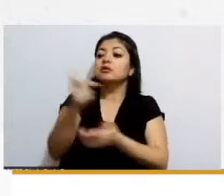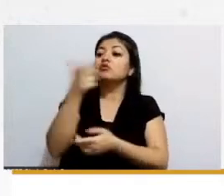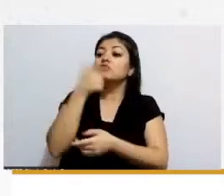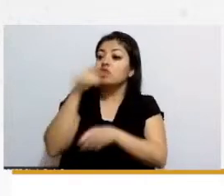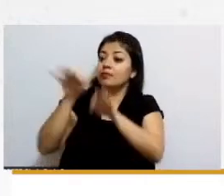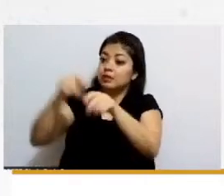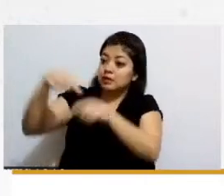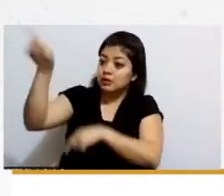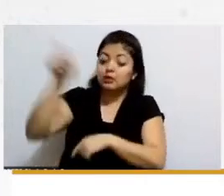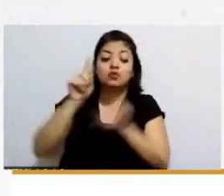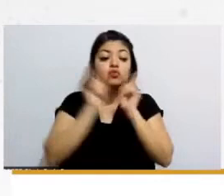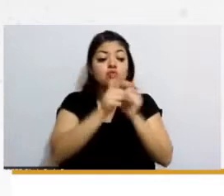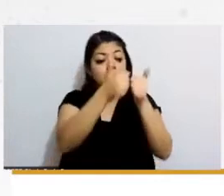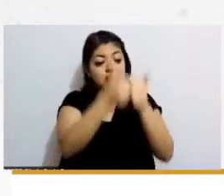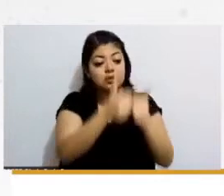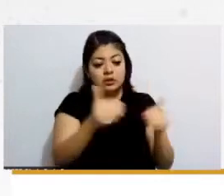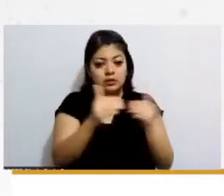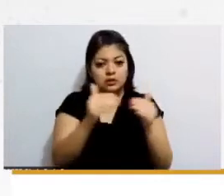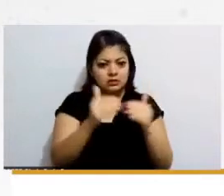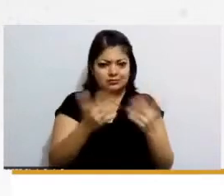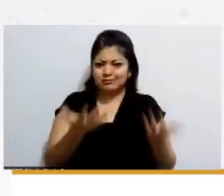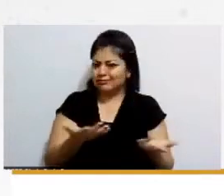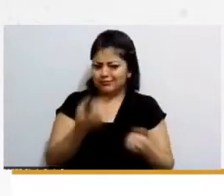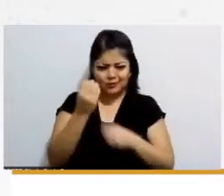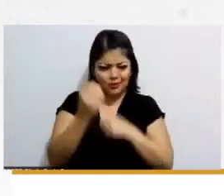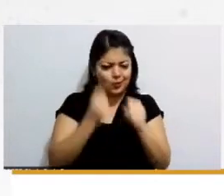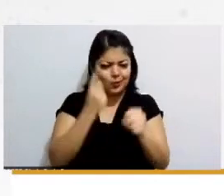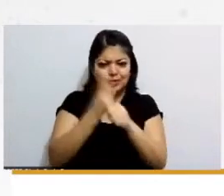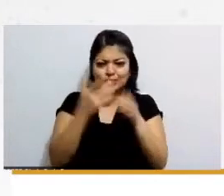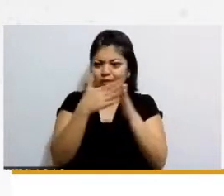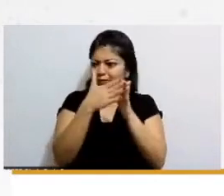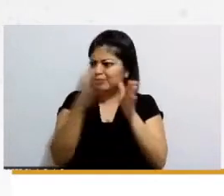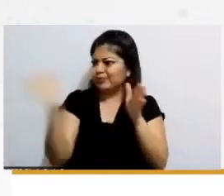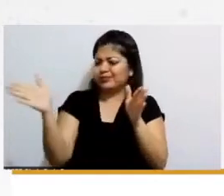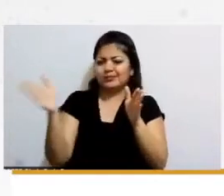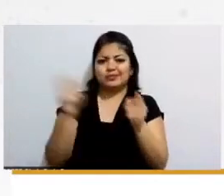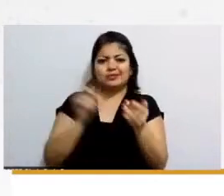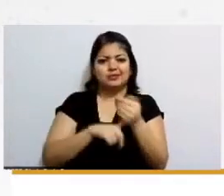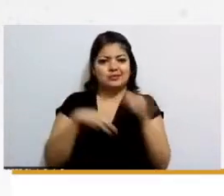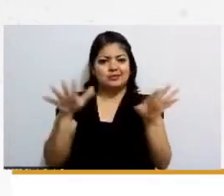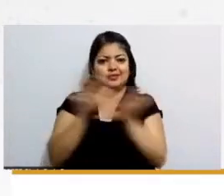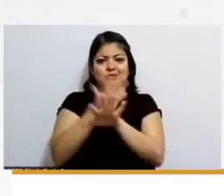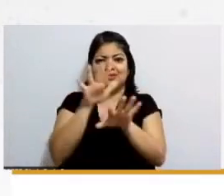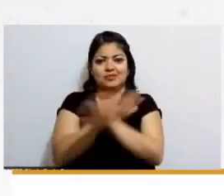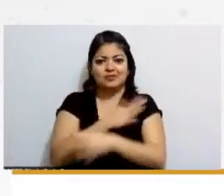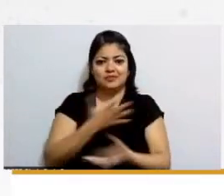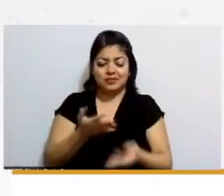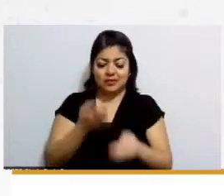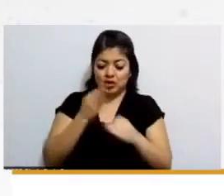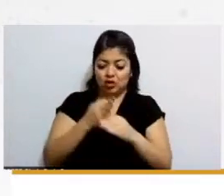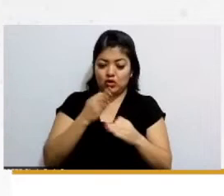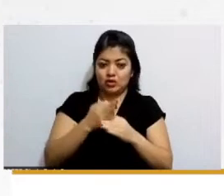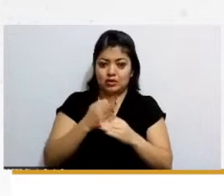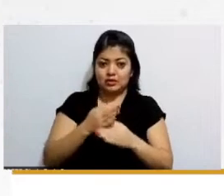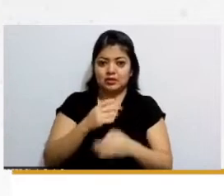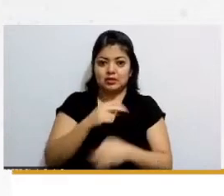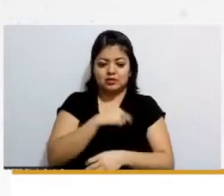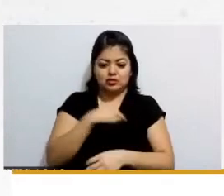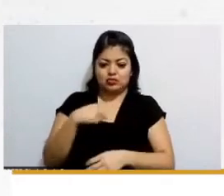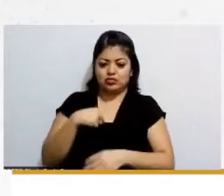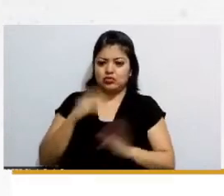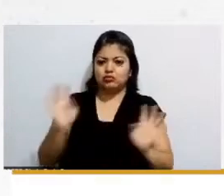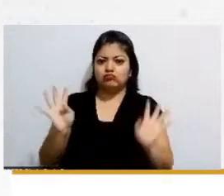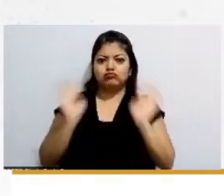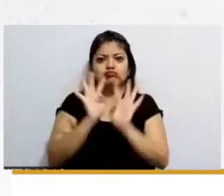hay que abrir a más oportunidades y a más espacios ahorita aquí nosotros estamos somos mujeres somos